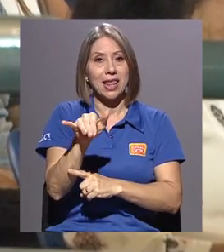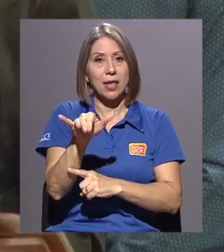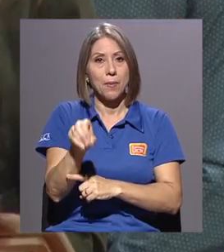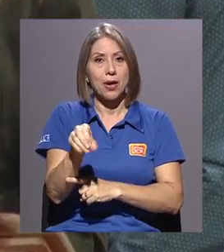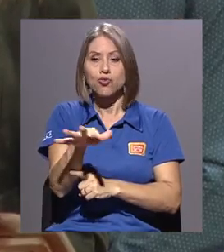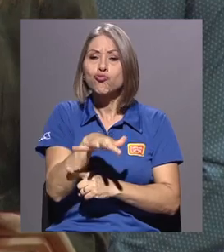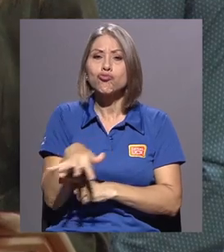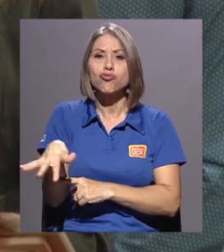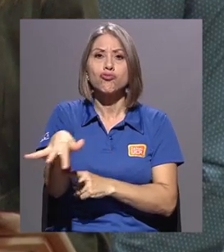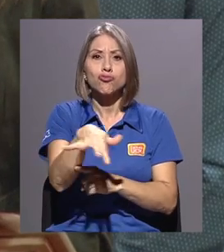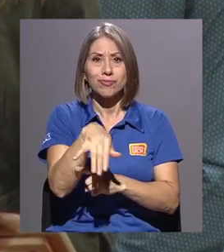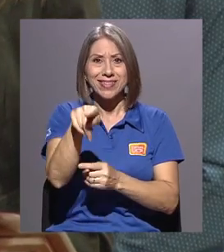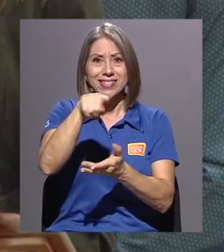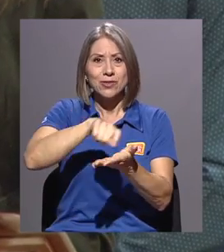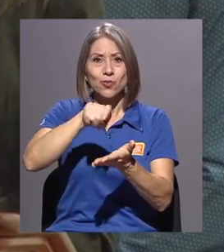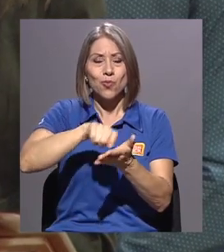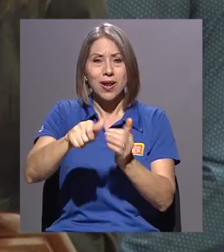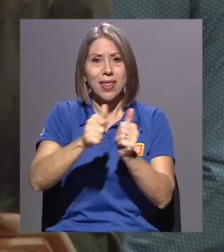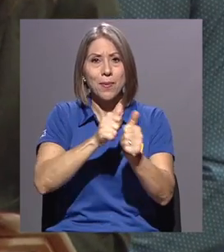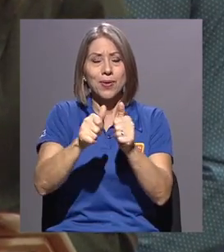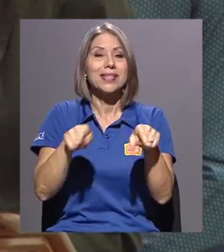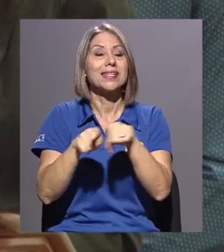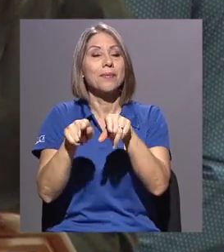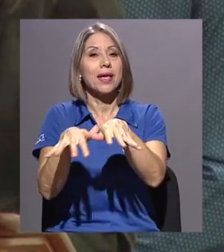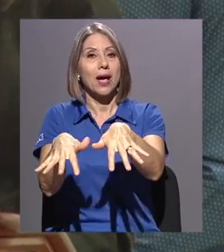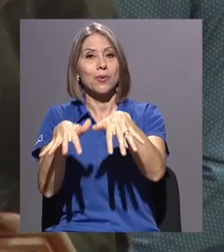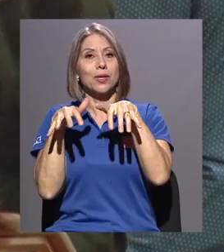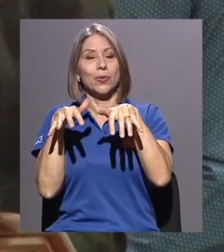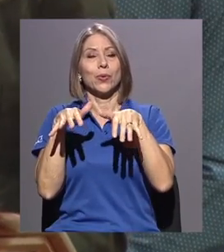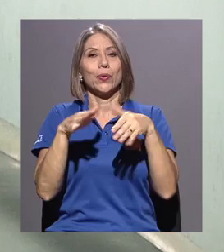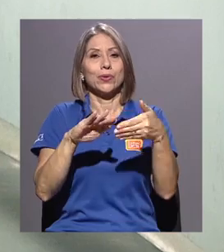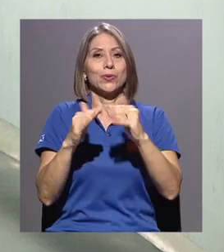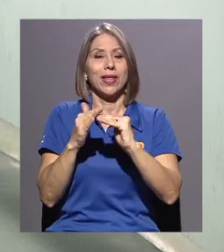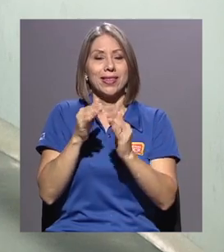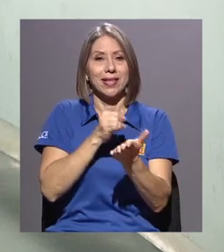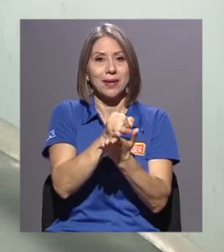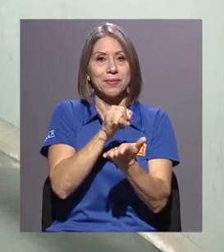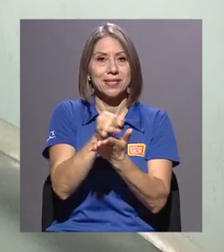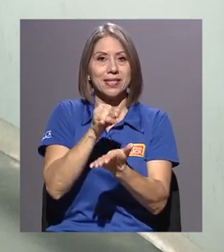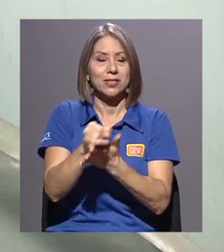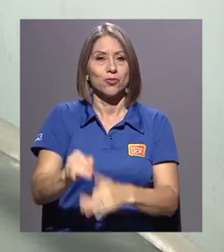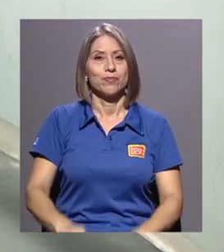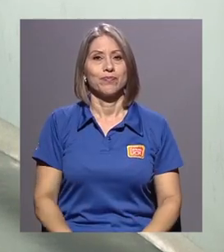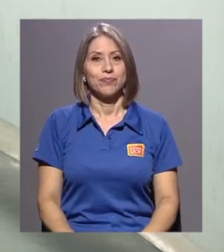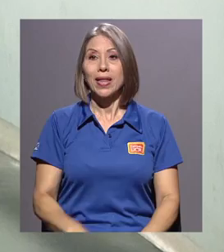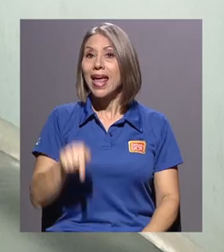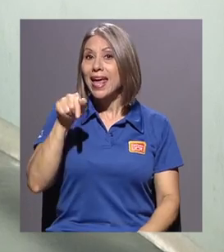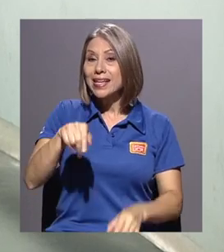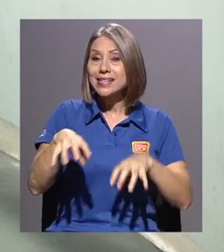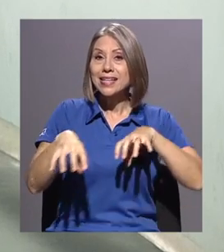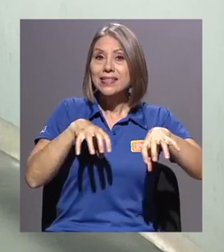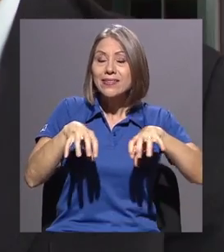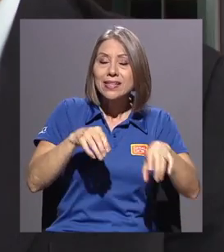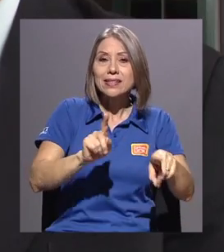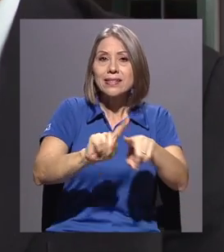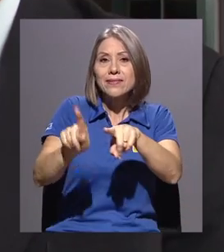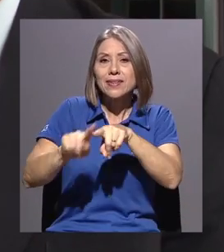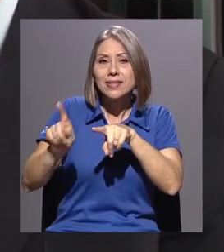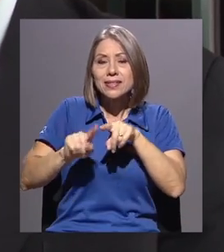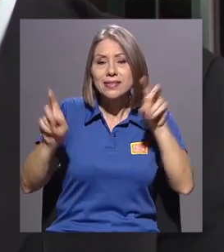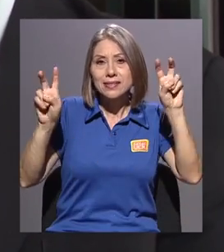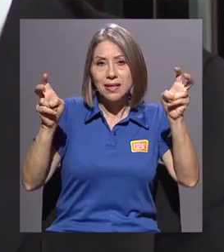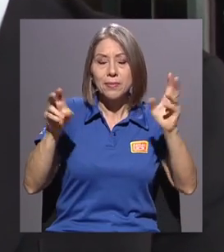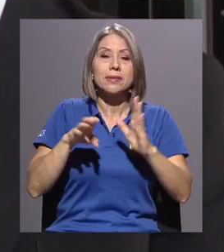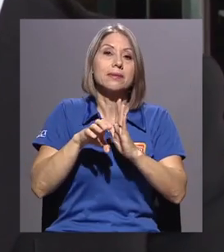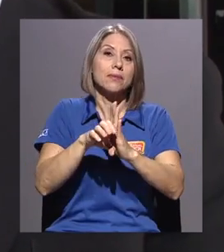las instalaciones de esta escuela y del Auditorio de la Ciudad de la Investigación. Este es un simposio que abarca diferentes temas, por